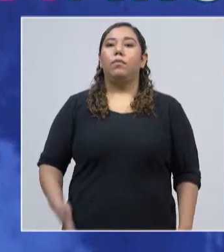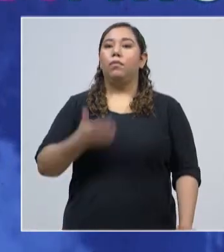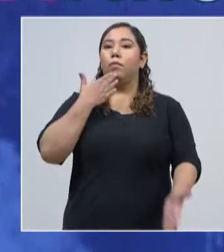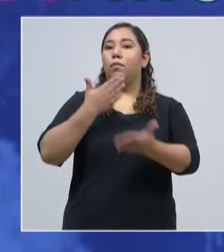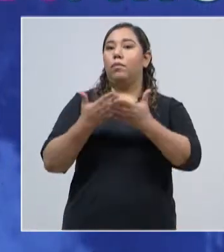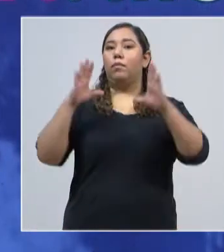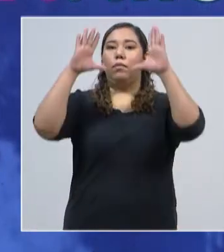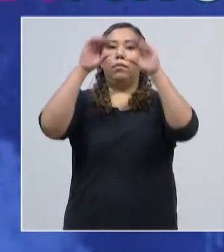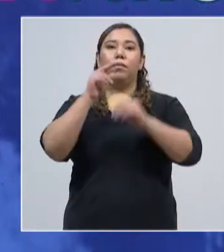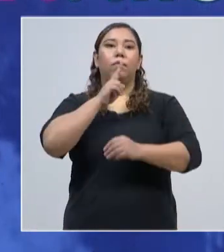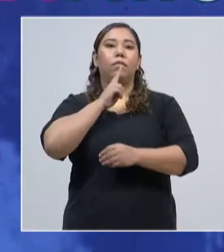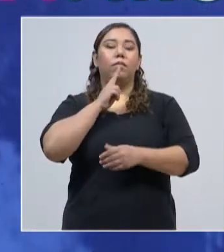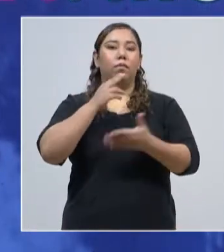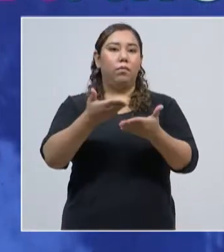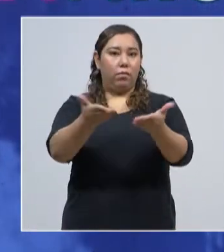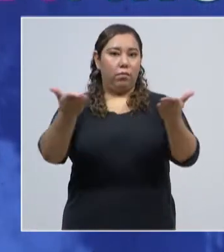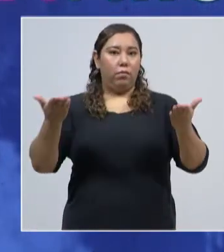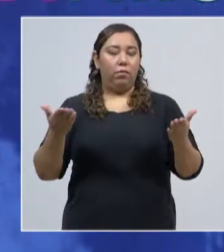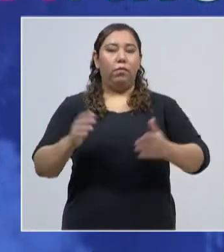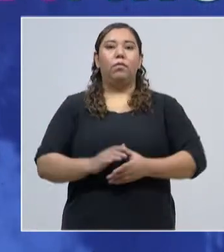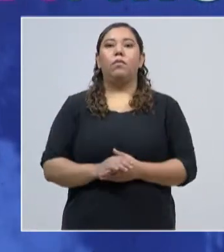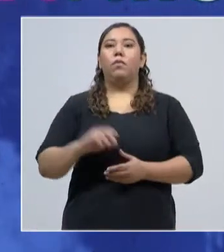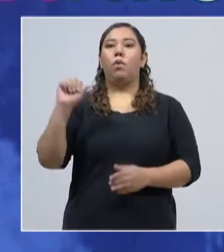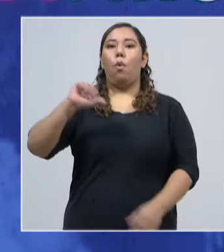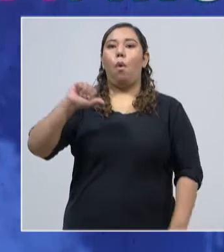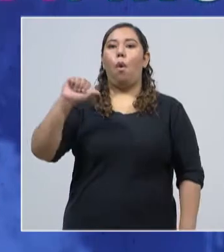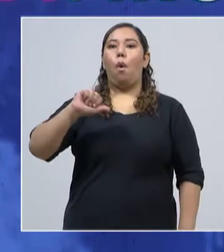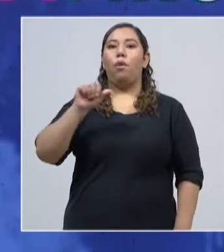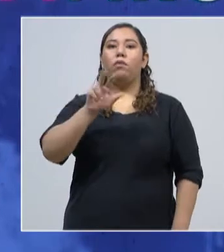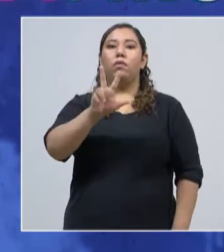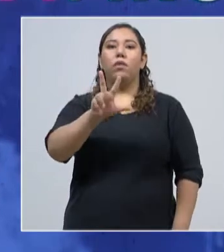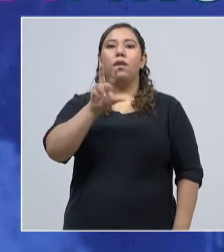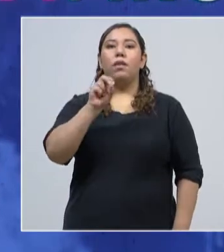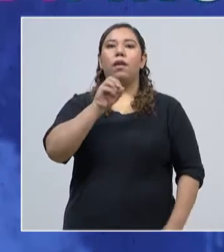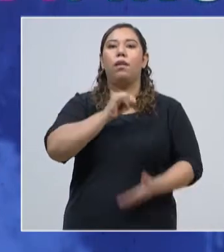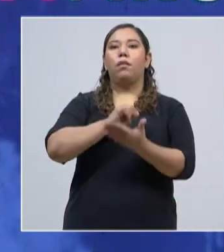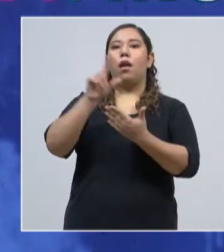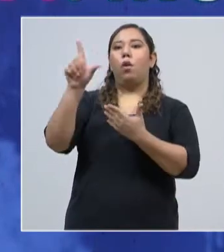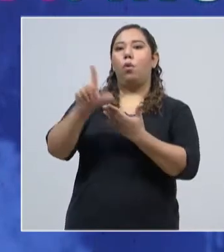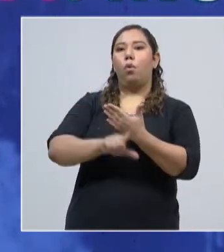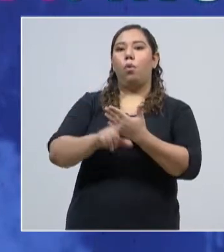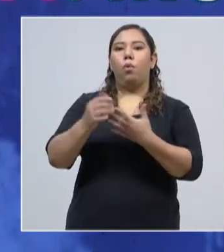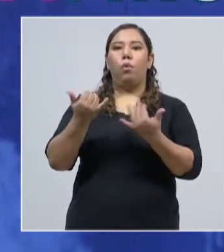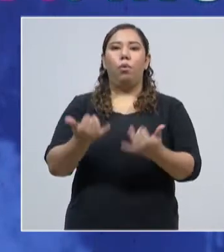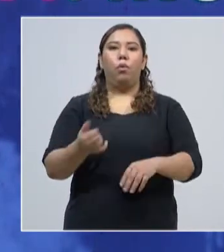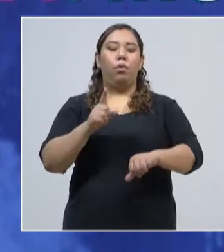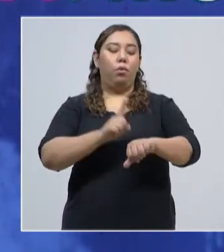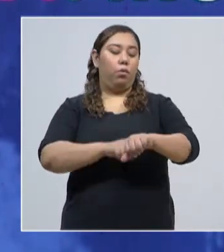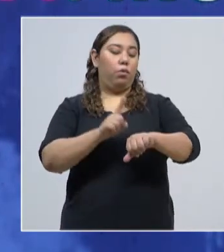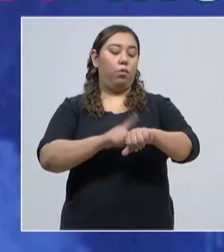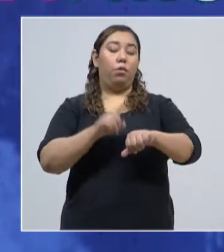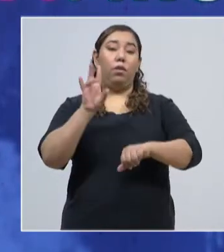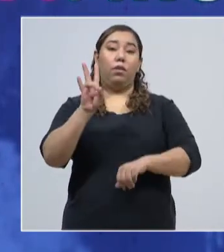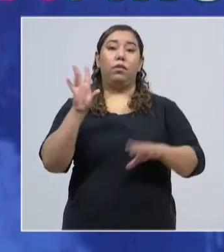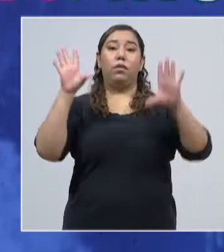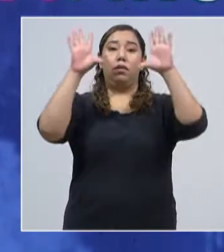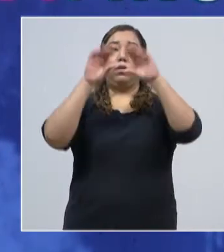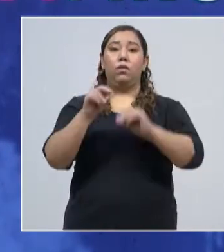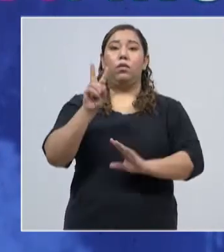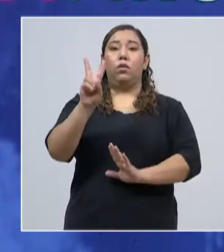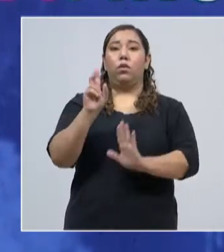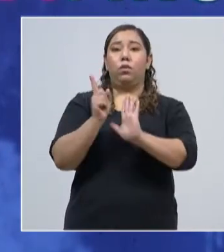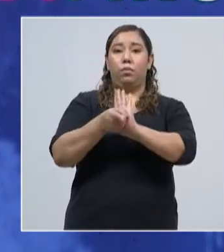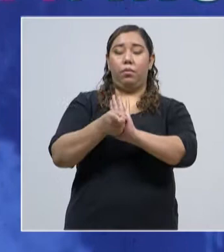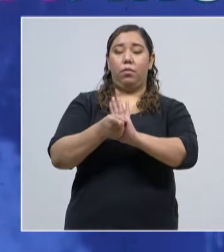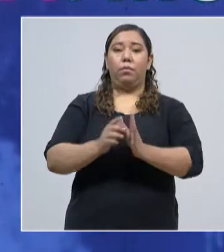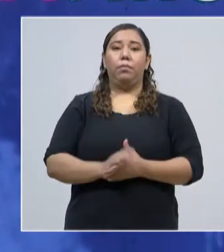Buenas noches, pueblo hondureño. Hoy es 30 de julio, son exactamente las 7 de la noche con dos minutos y vamos a